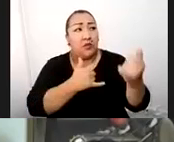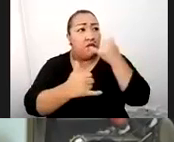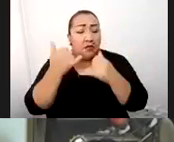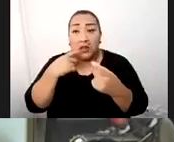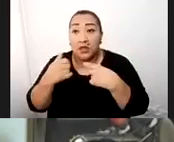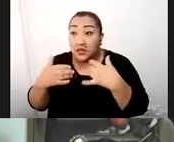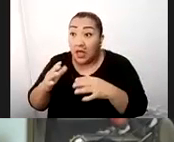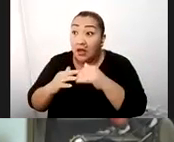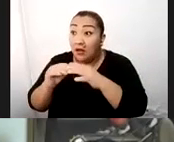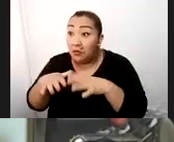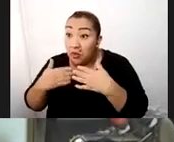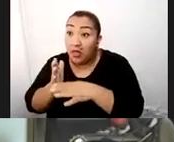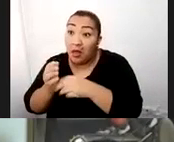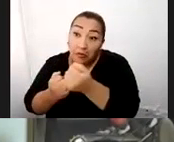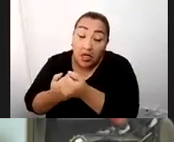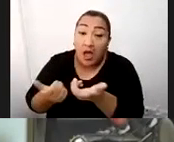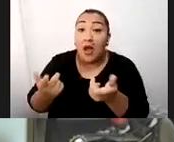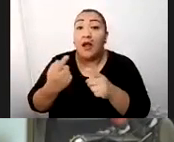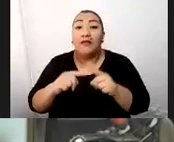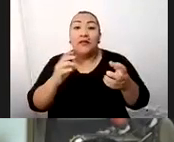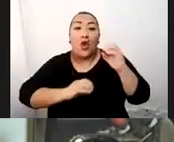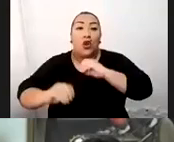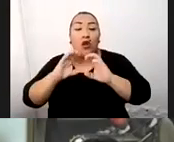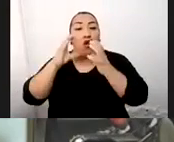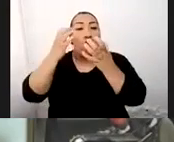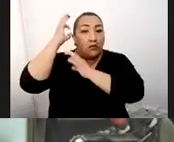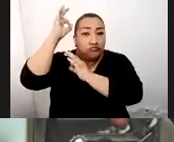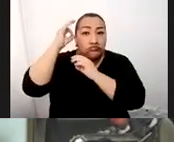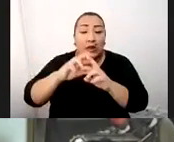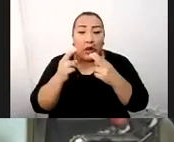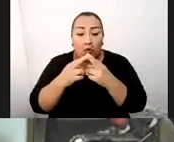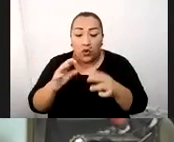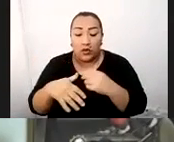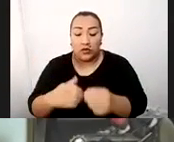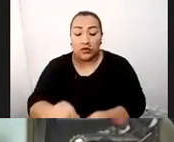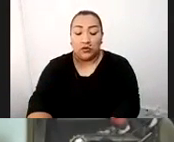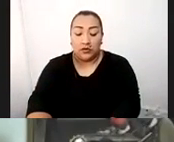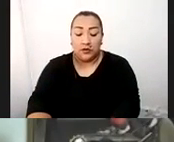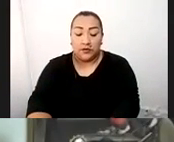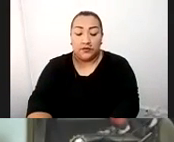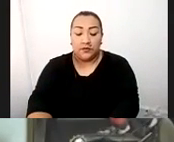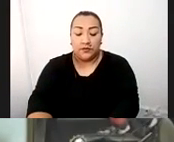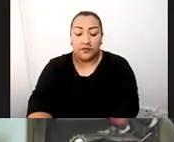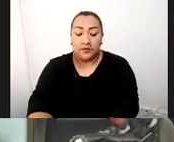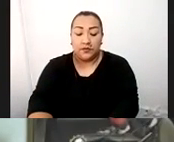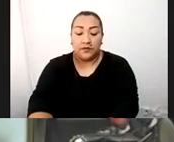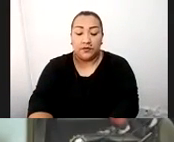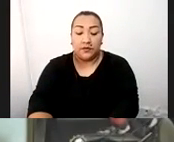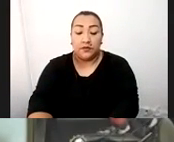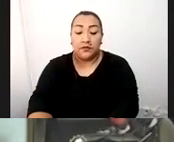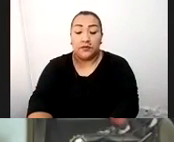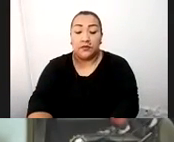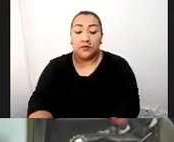infraestructura, si podemos apoyar en el tema de organizar congresos, eventos, encuentros, gente del extranjero, de diferentes